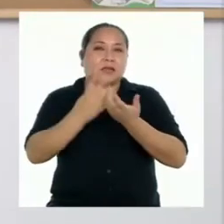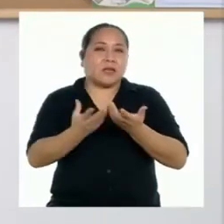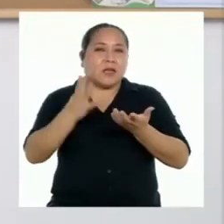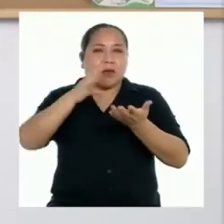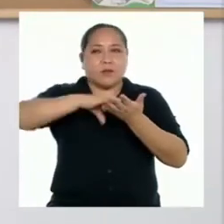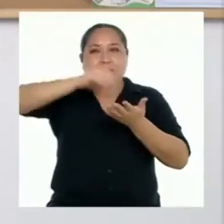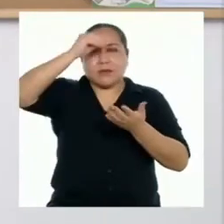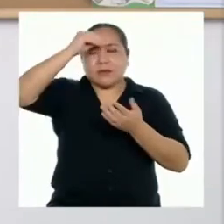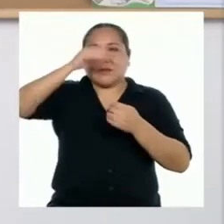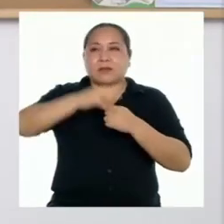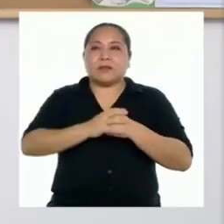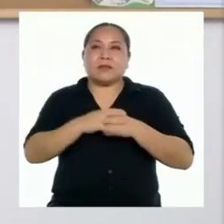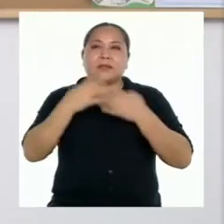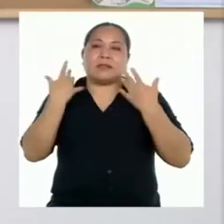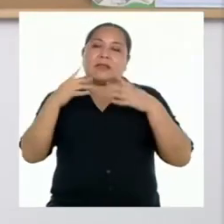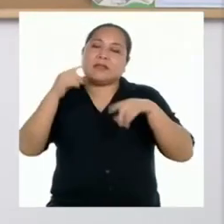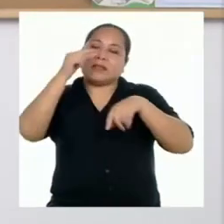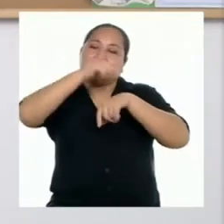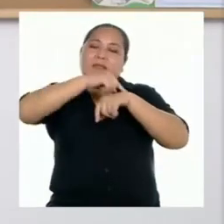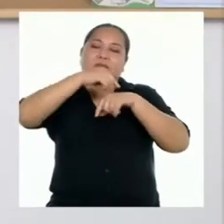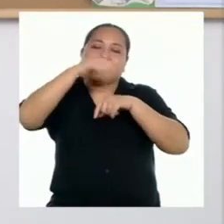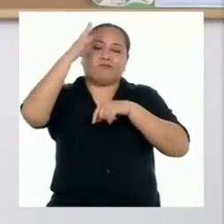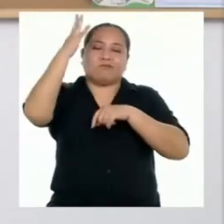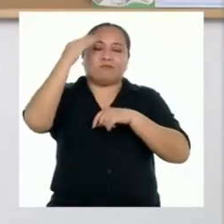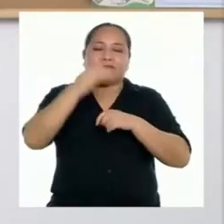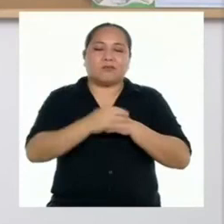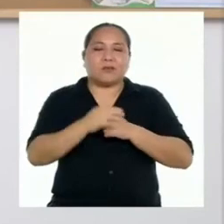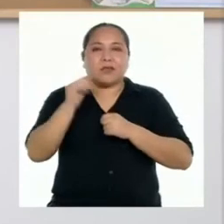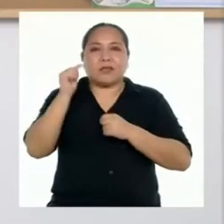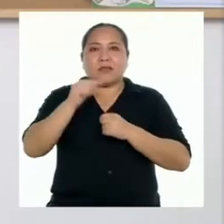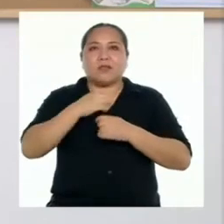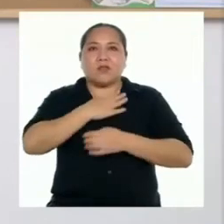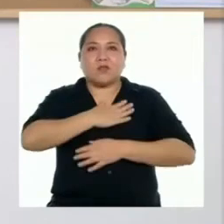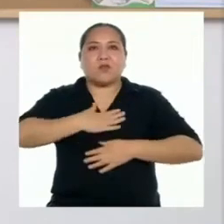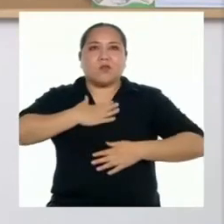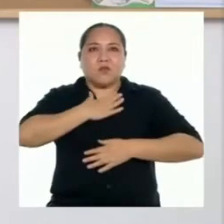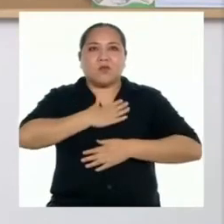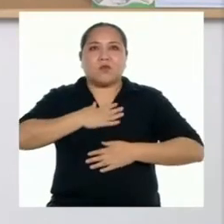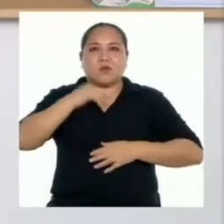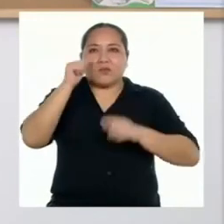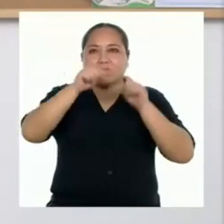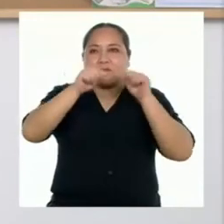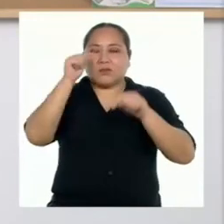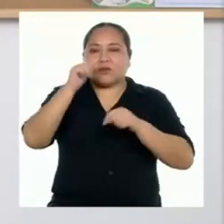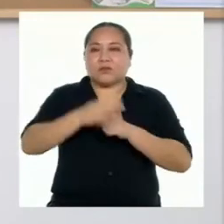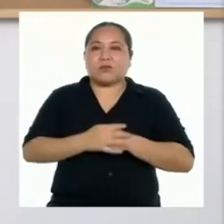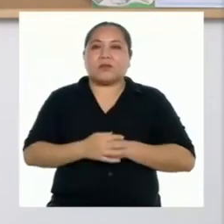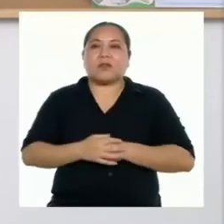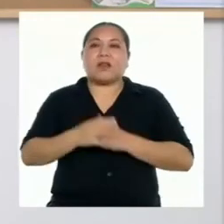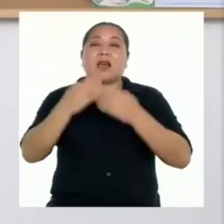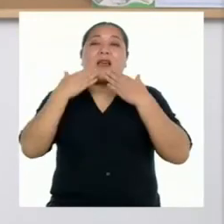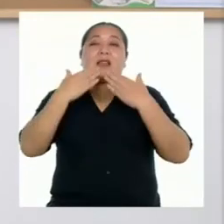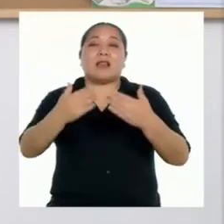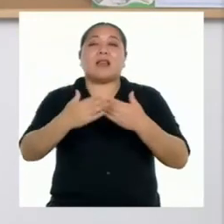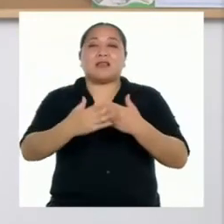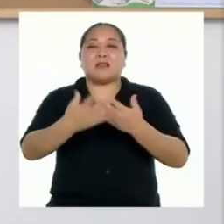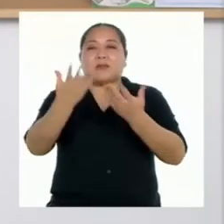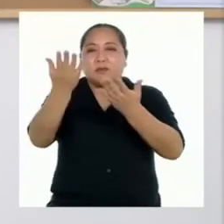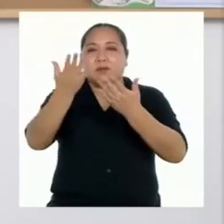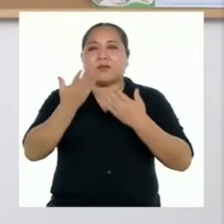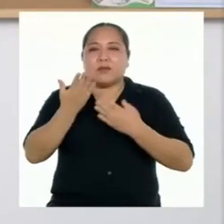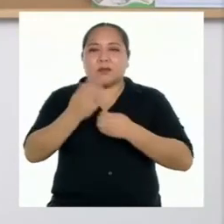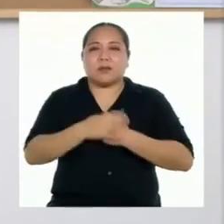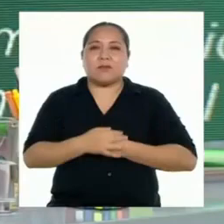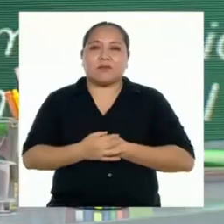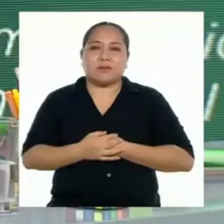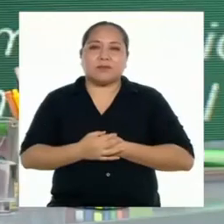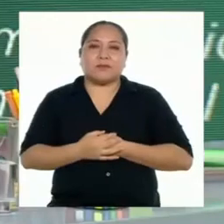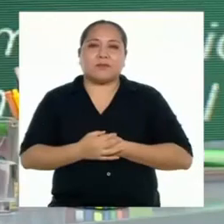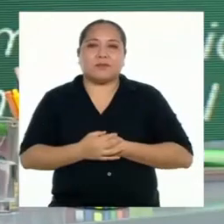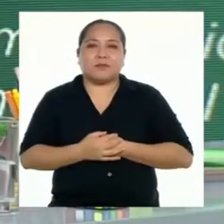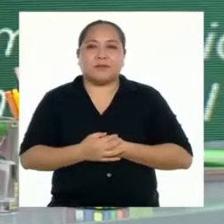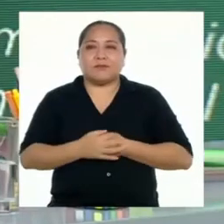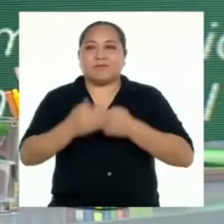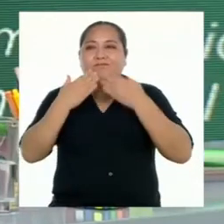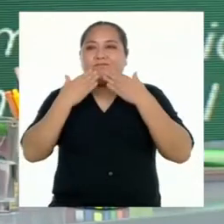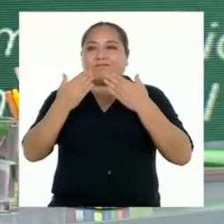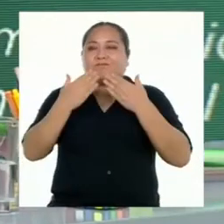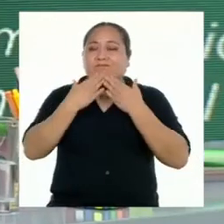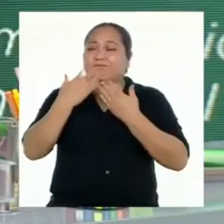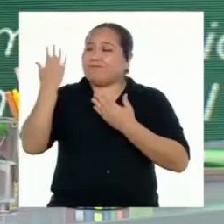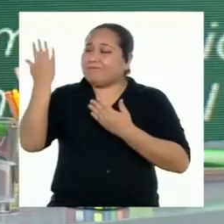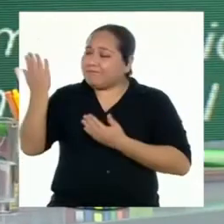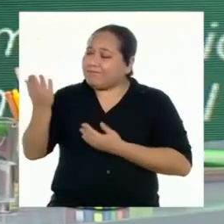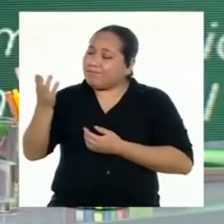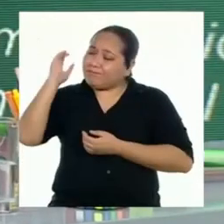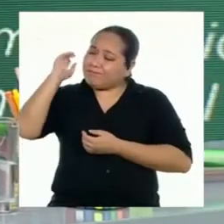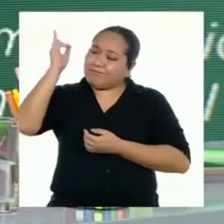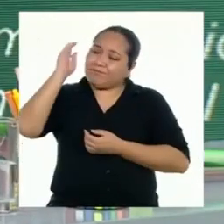llegado el momento de despedirme. Ha sido un gusto estar aquí. Gracias por invitarme. Gracias a